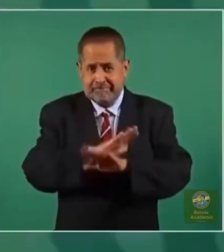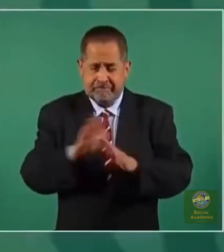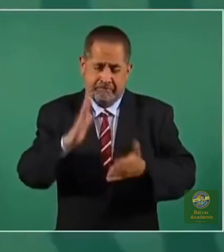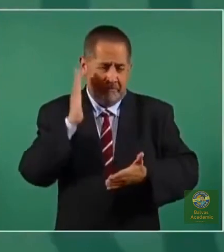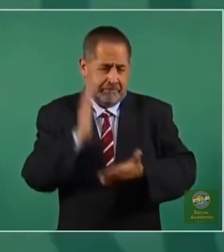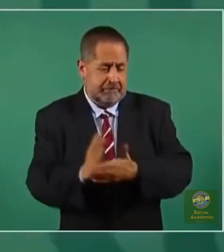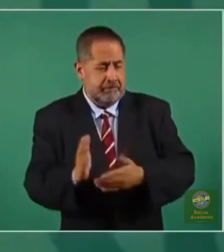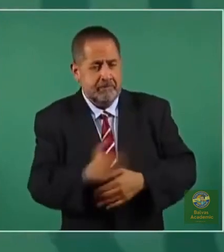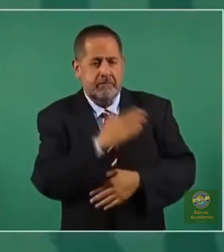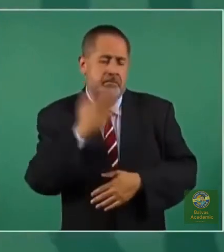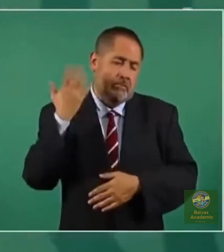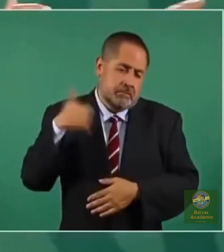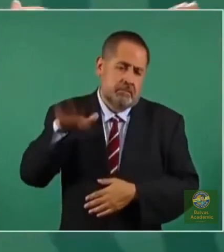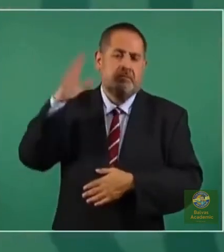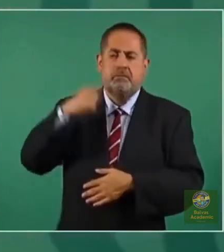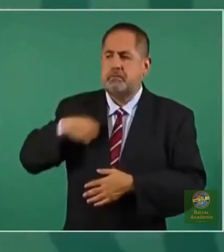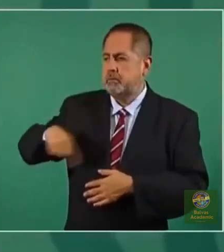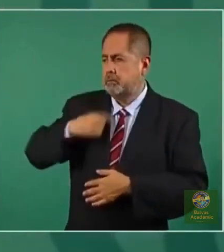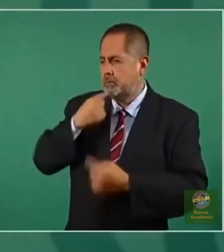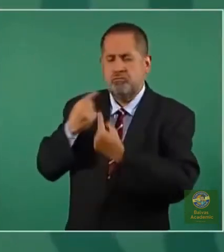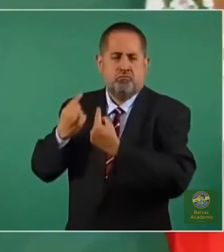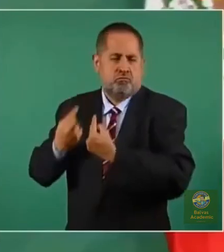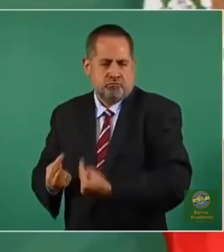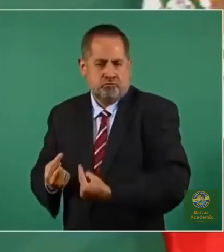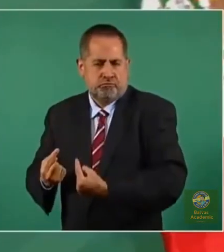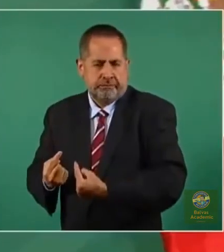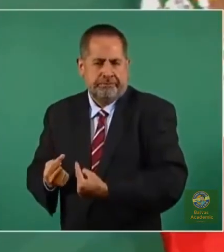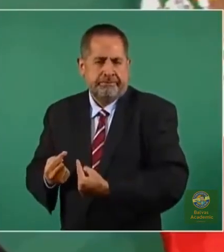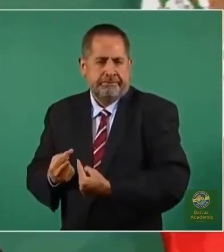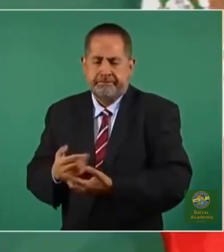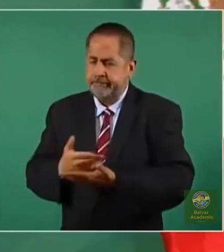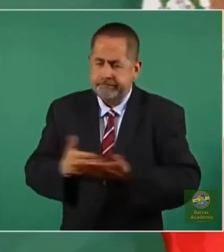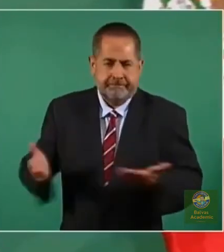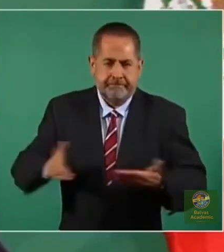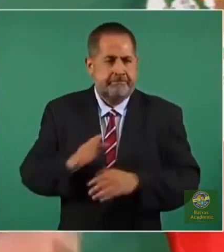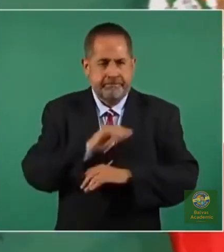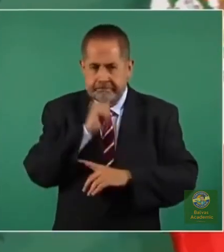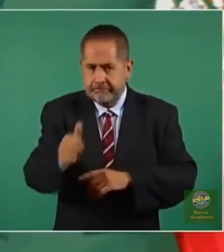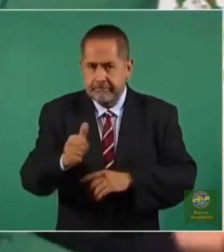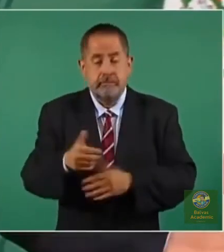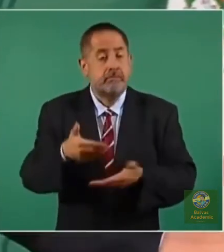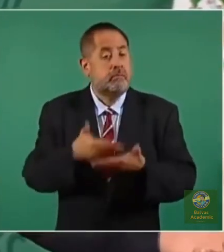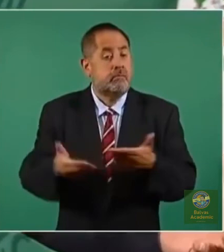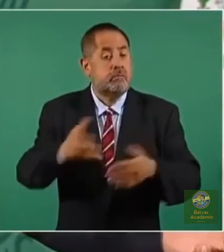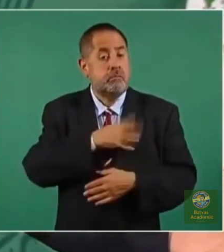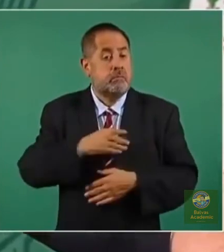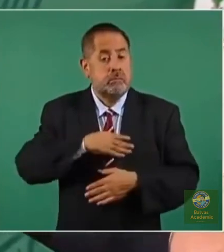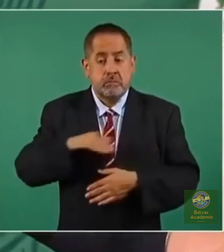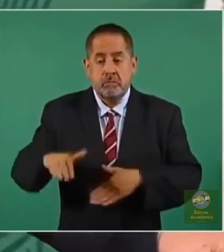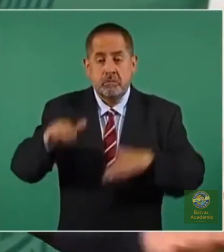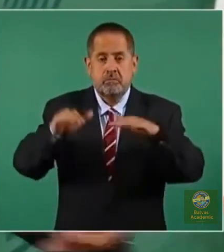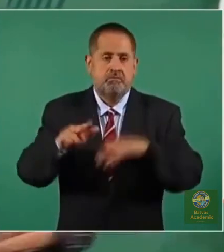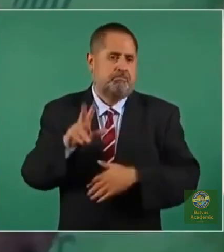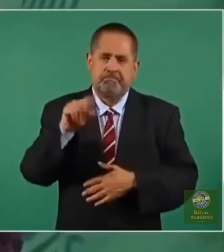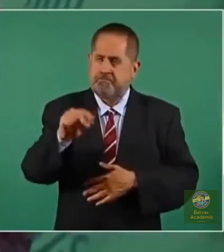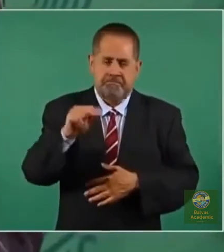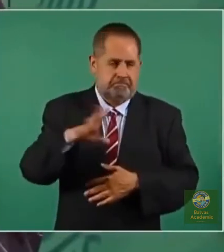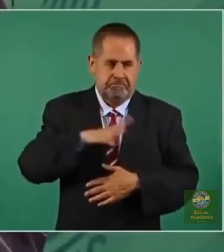correspondió a nuestra generación? ¿Ahora nuestros hijos? No.